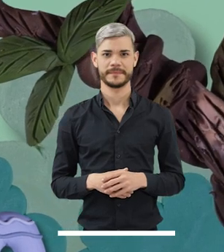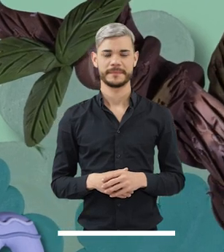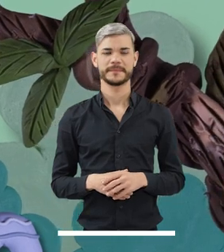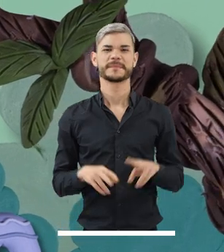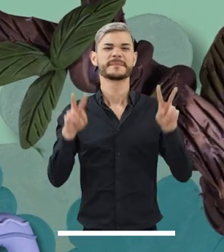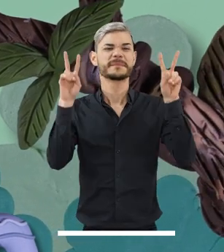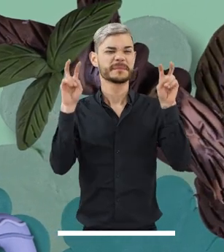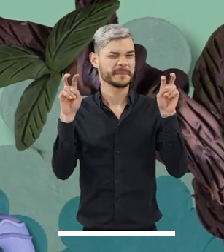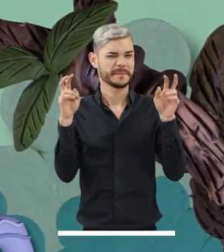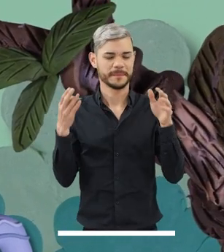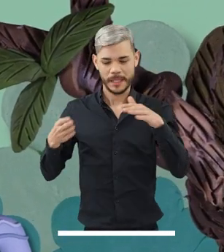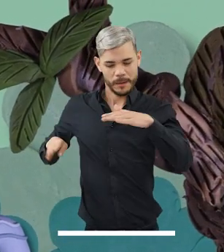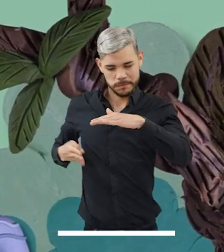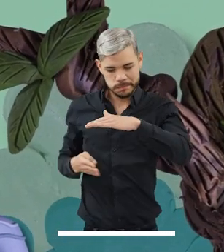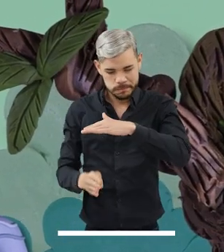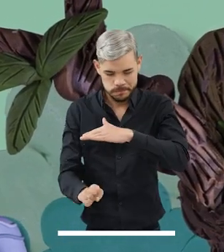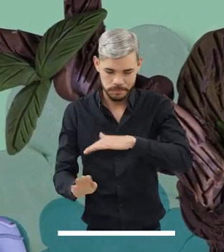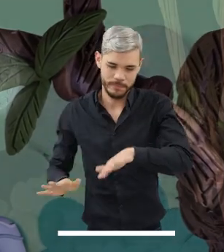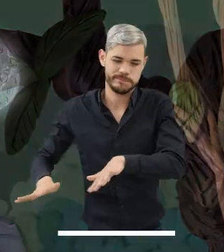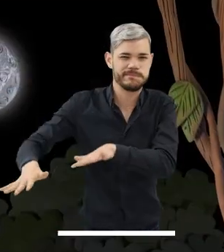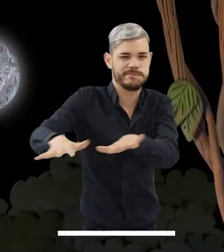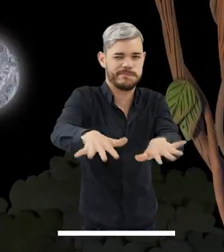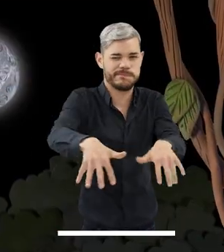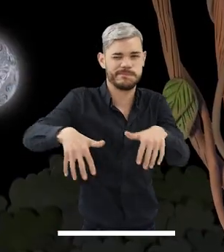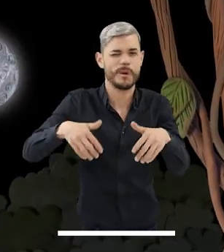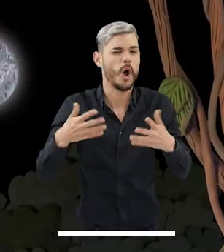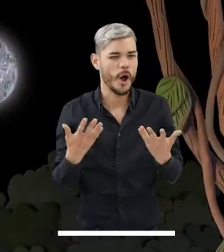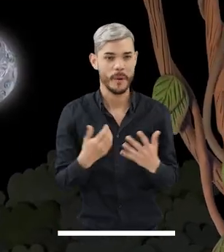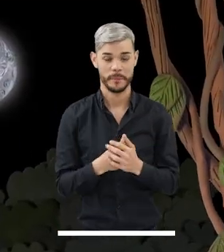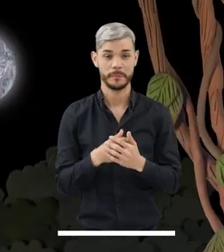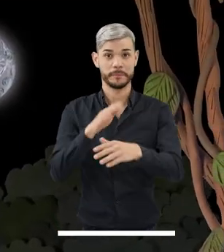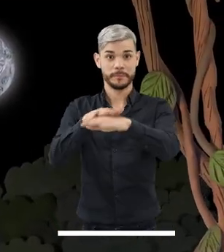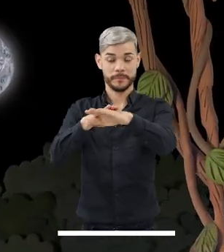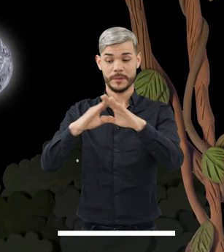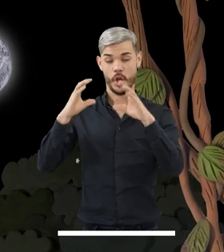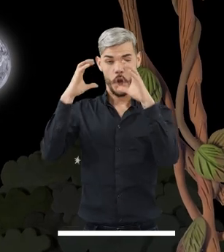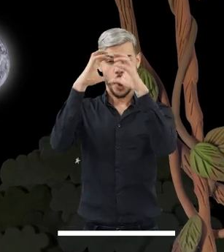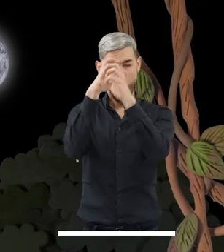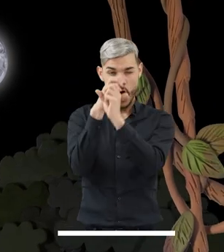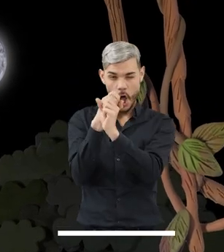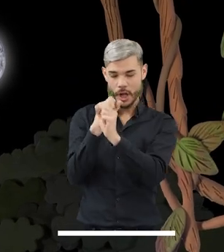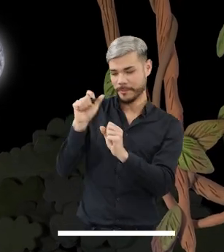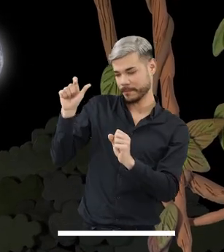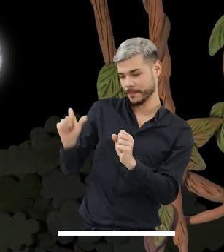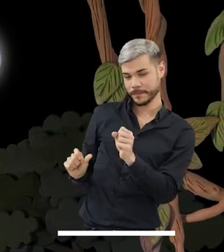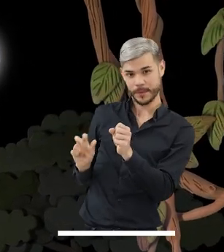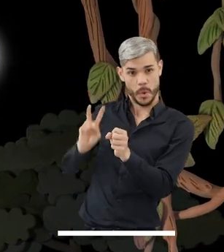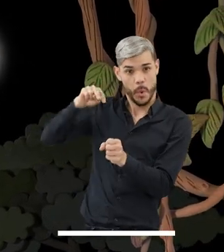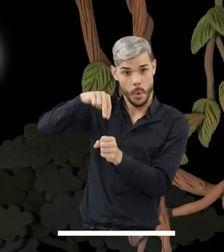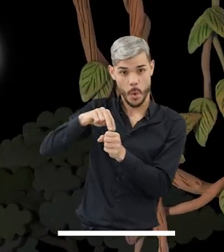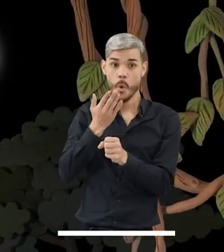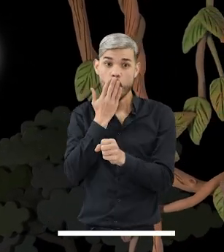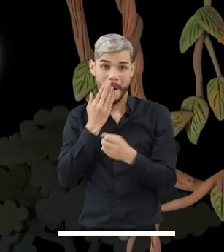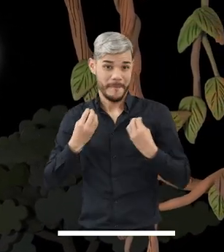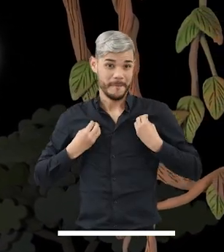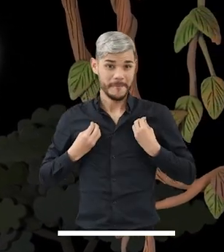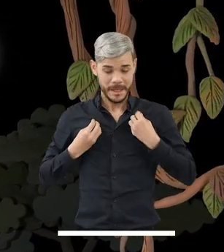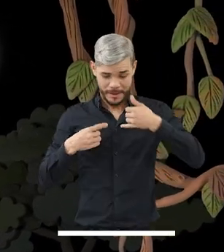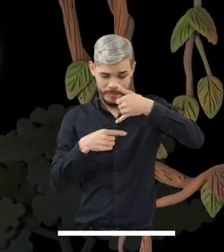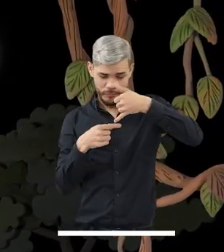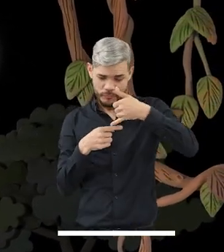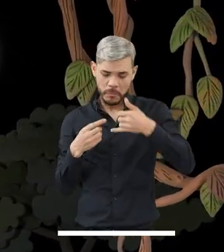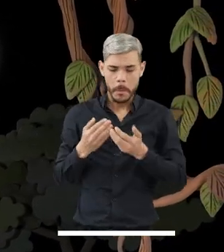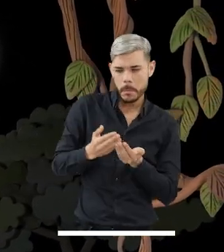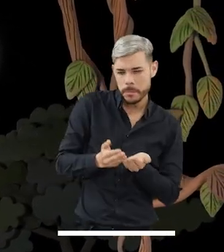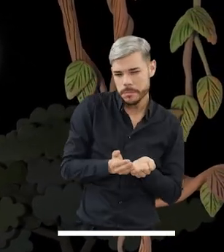La pesca En la noche y armado con su flecha, el indígena amazónico se desplaza sigilosamente en su